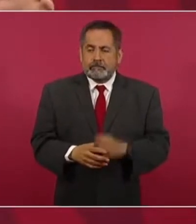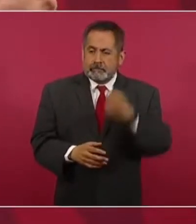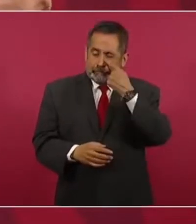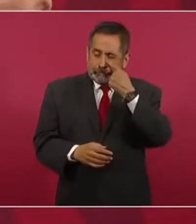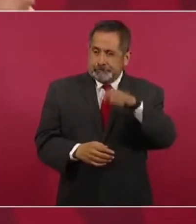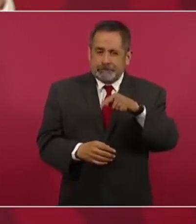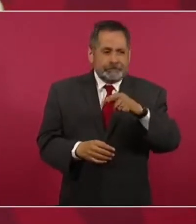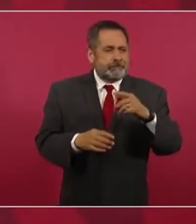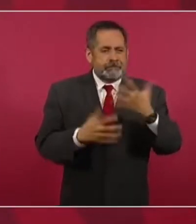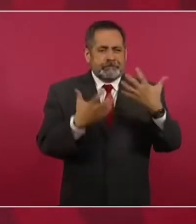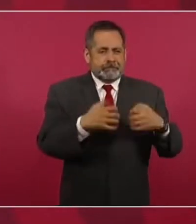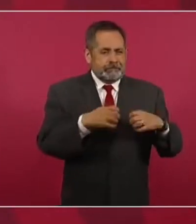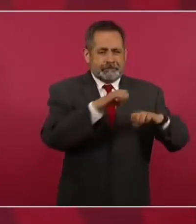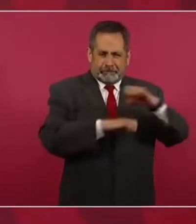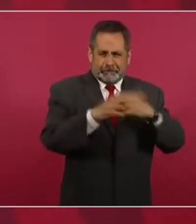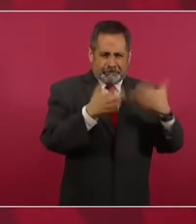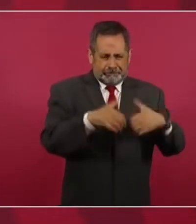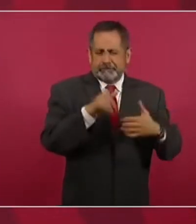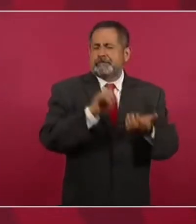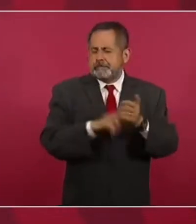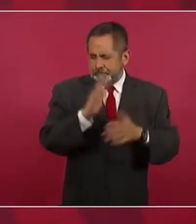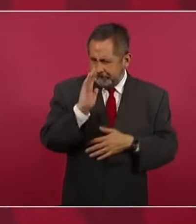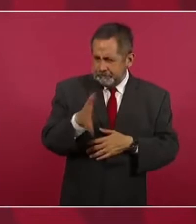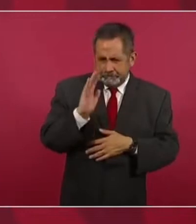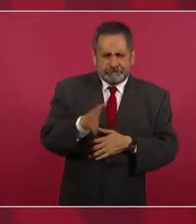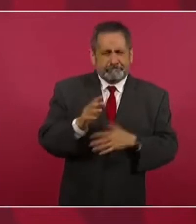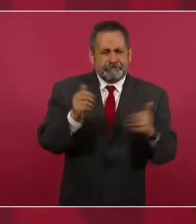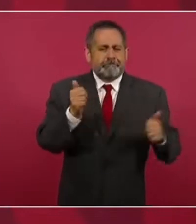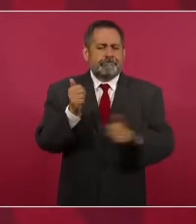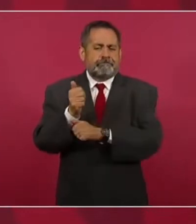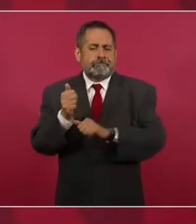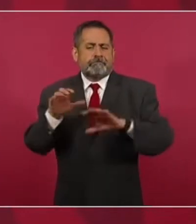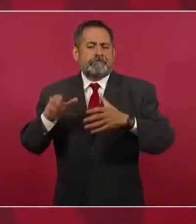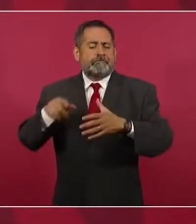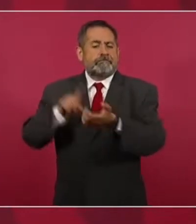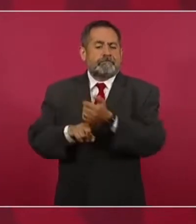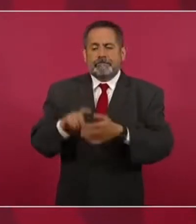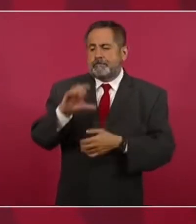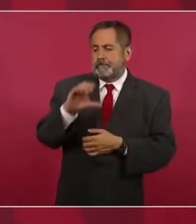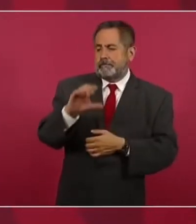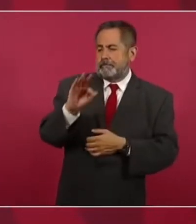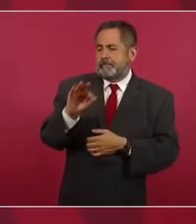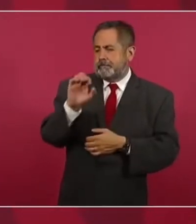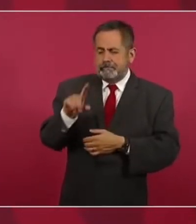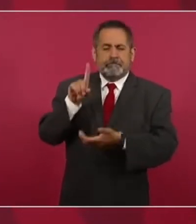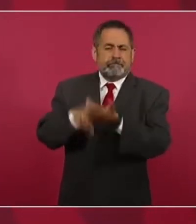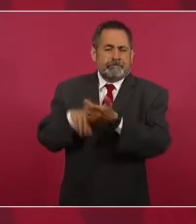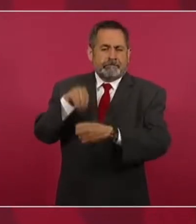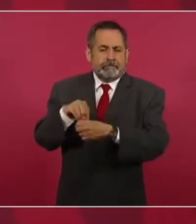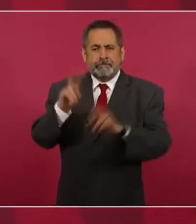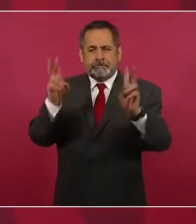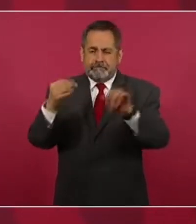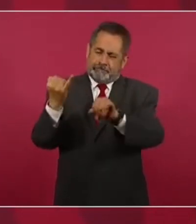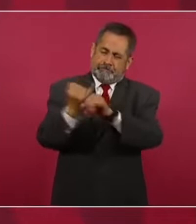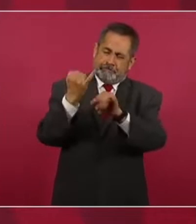empresa dependiente de la Comisión Federal de Electricidad, Internet para